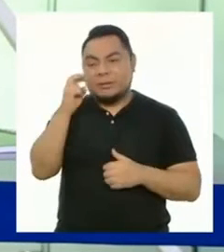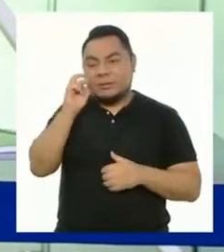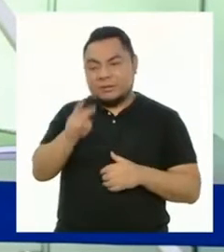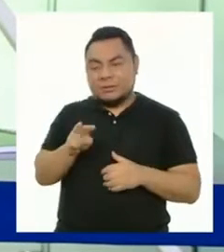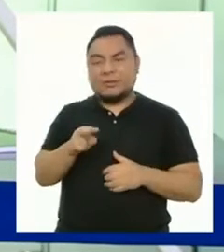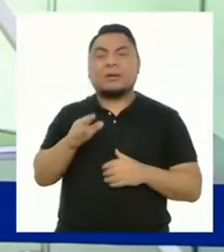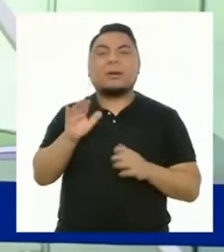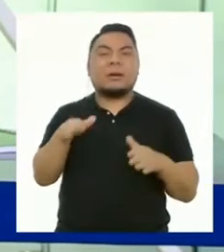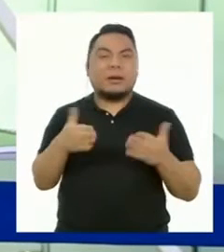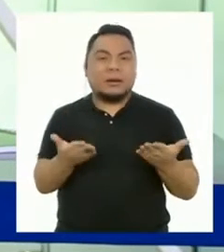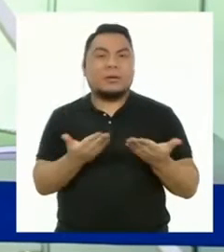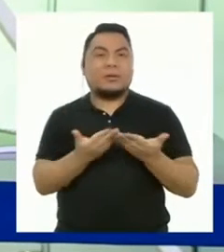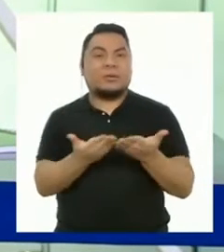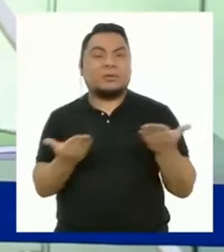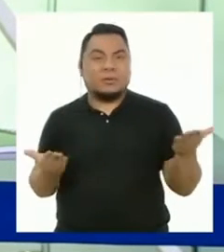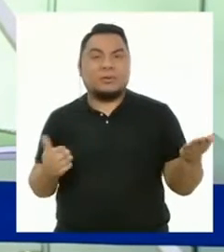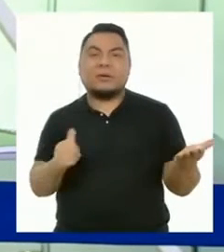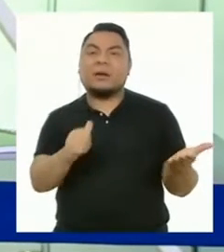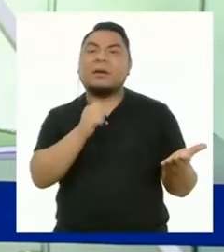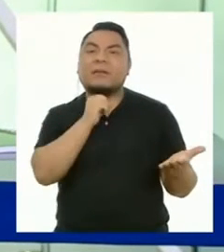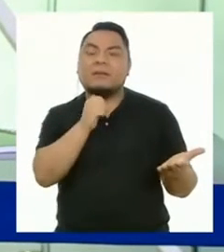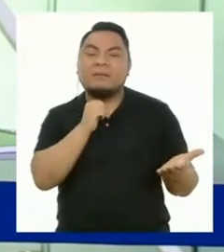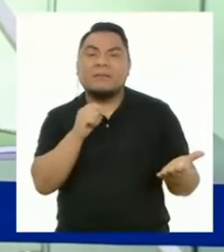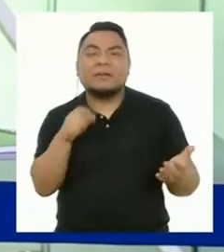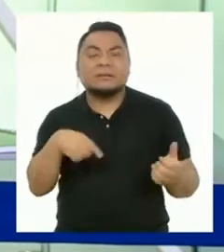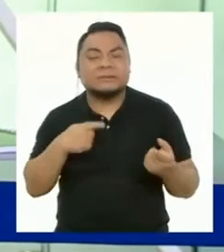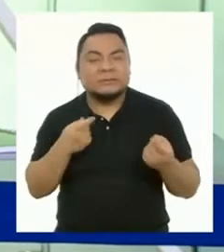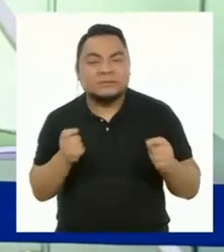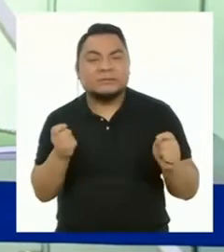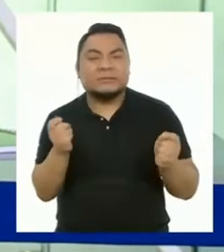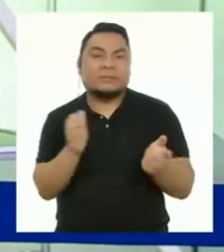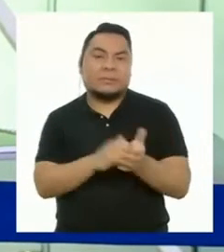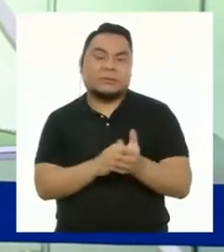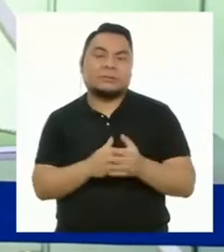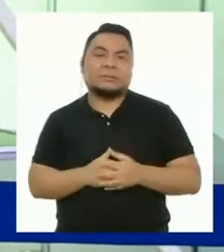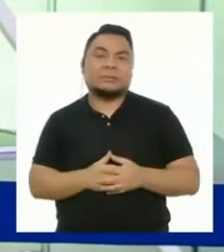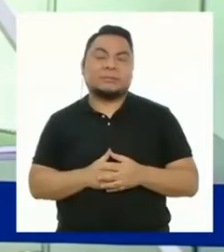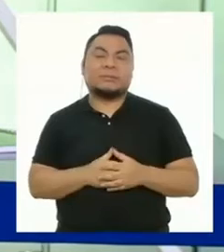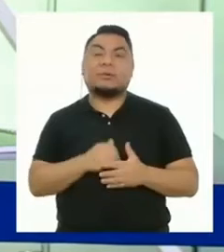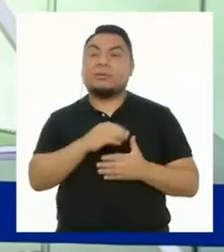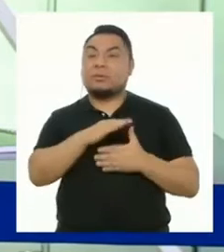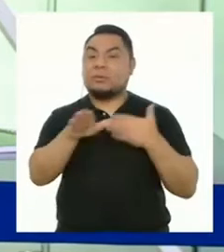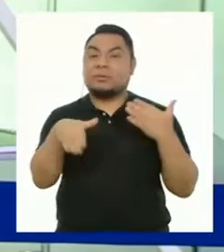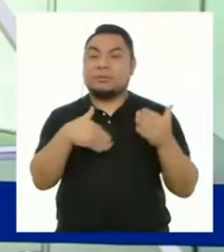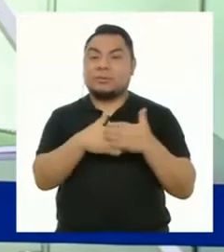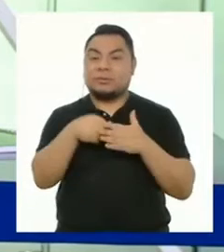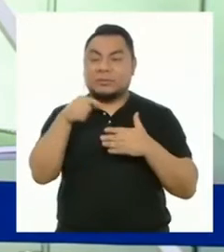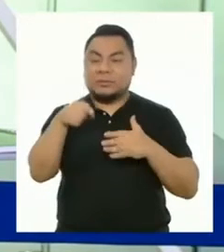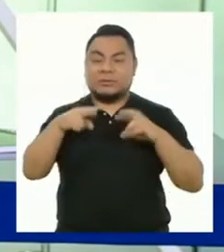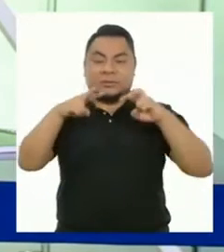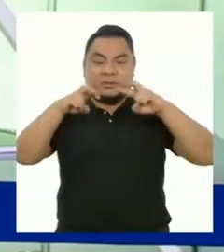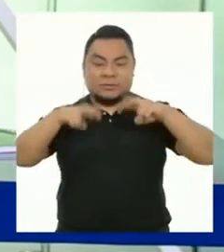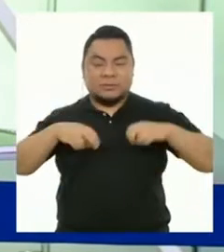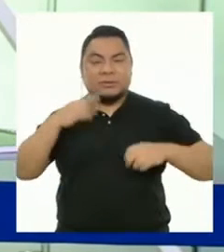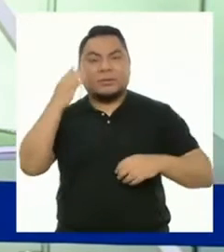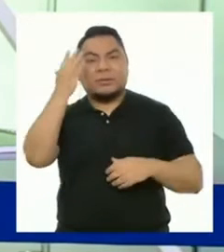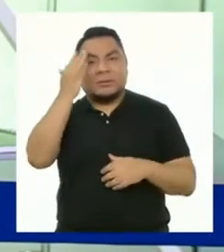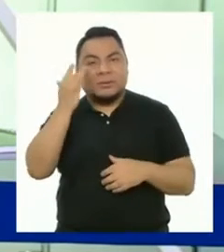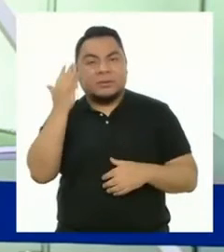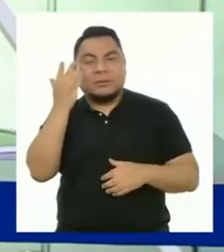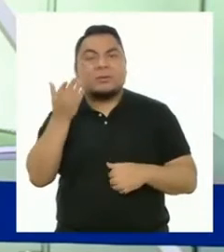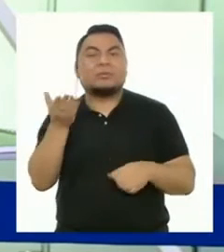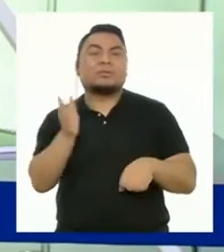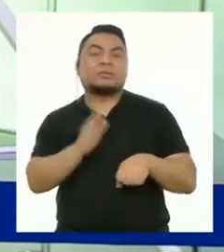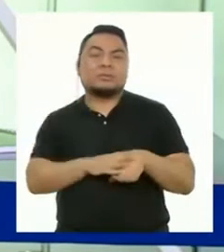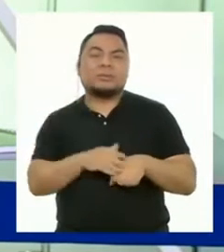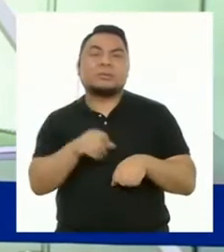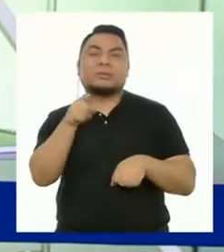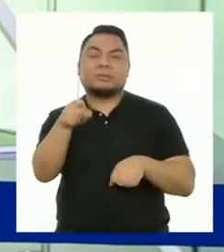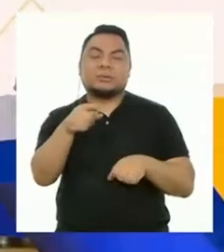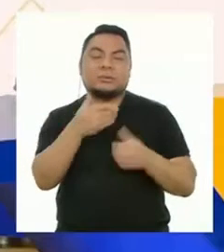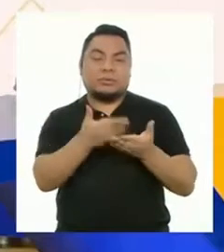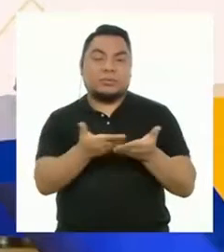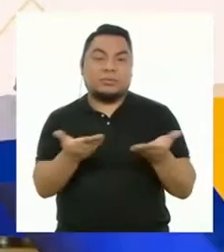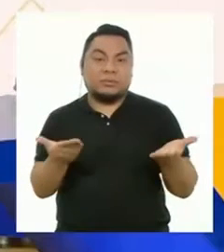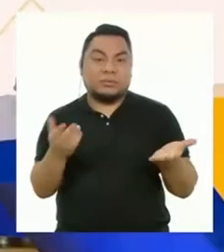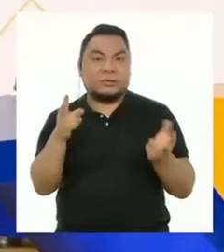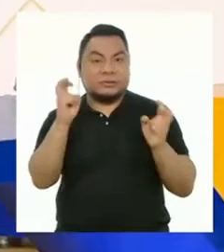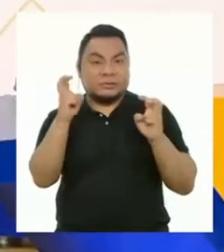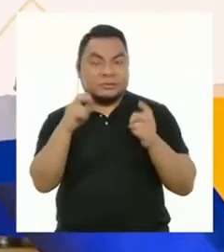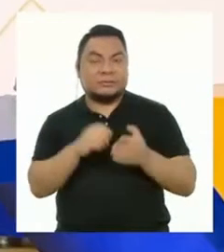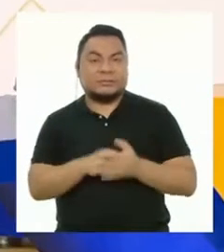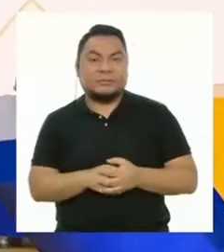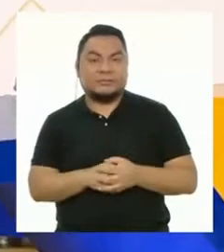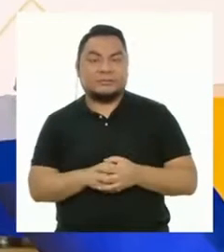cuenta de que hay cosas en las que todavía nos tenemos que esforzar más. Todo esto revisando y reflexionando sobre todos nuestros productos.